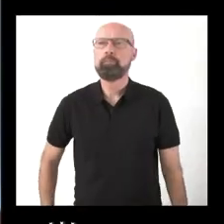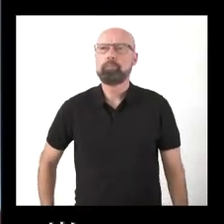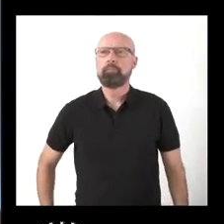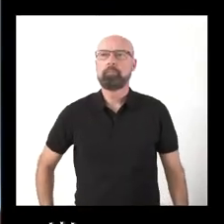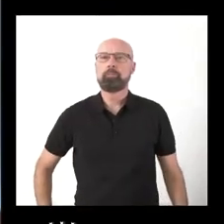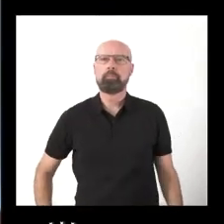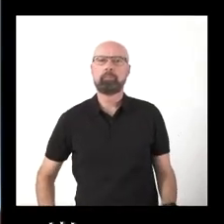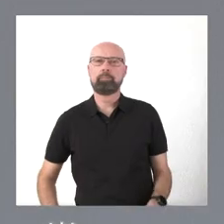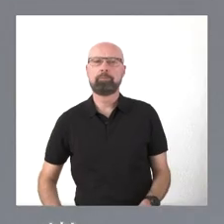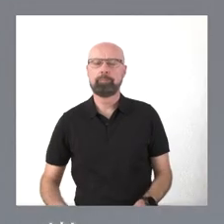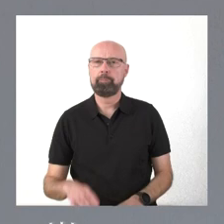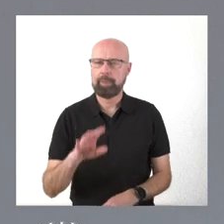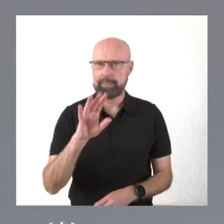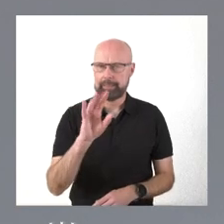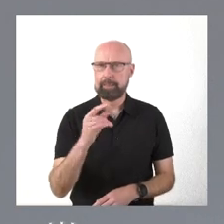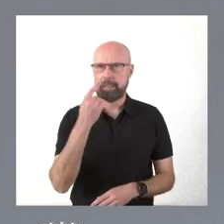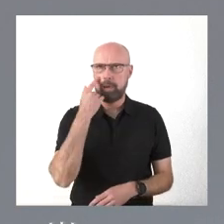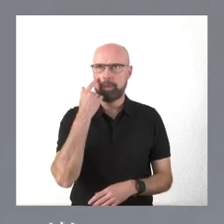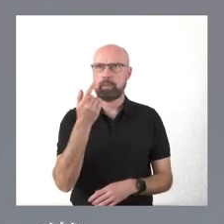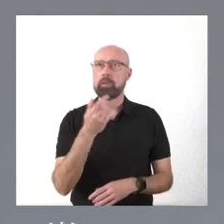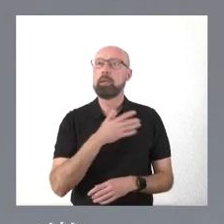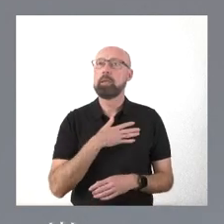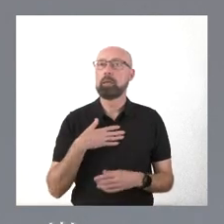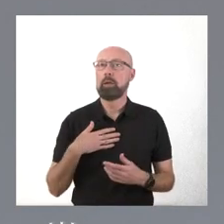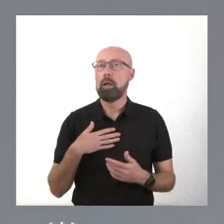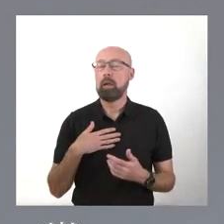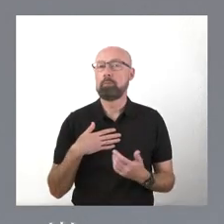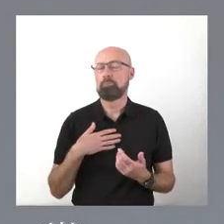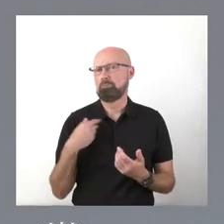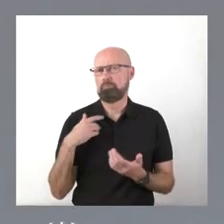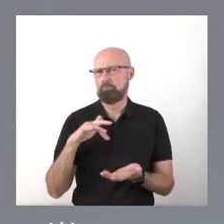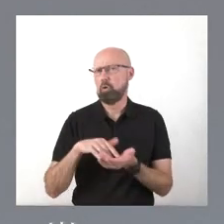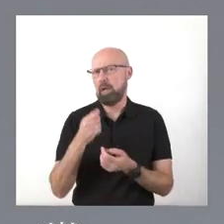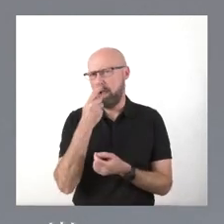Sí. Mire, yo llegué a Segovia hace años.